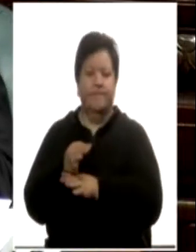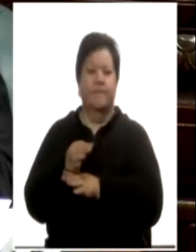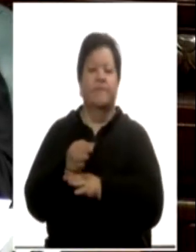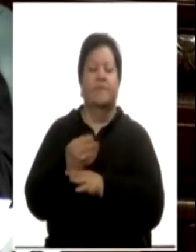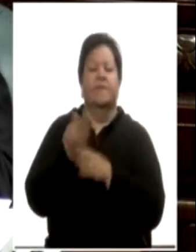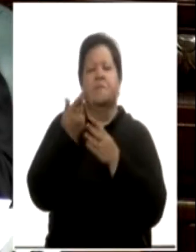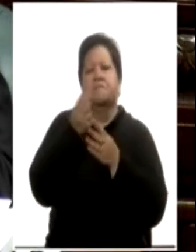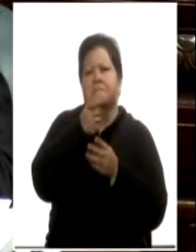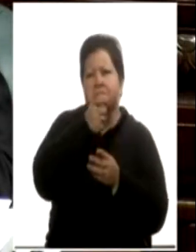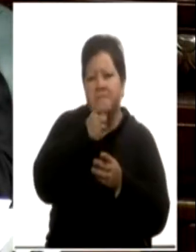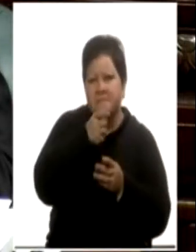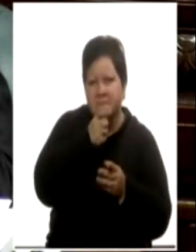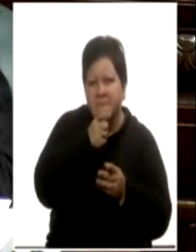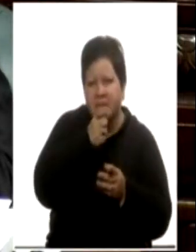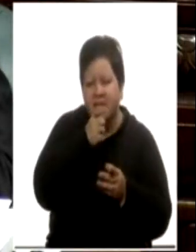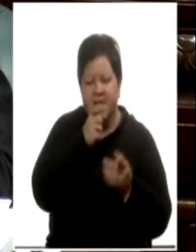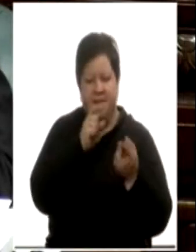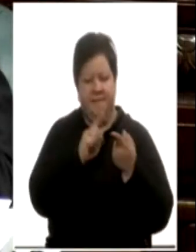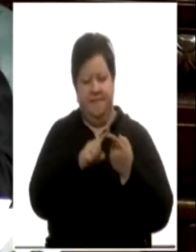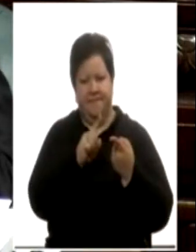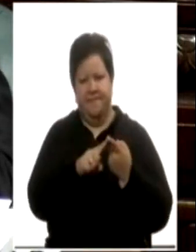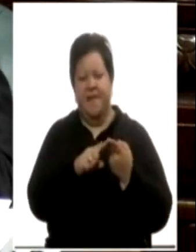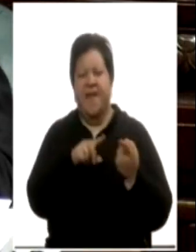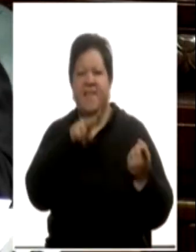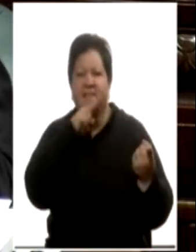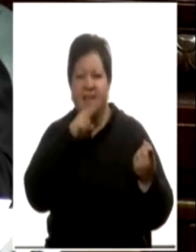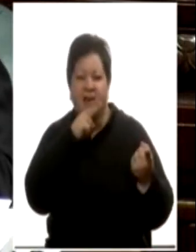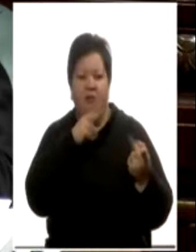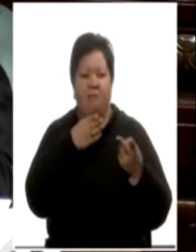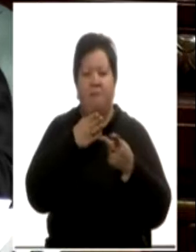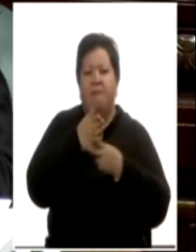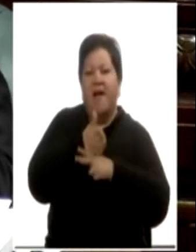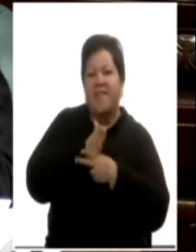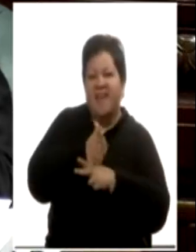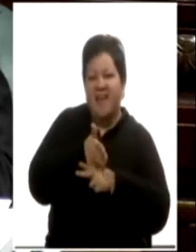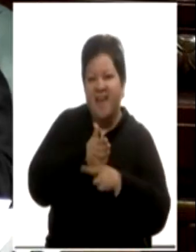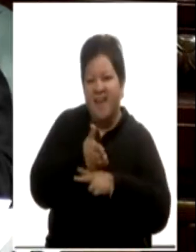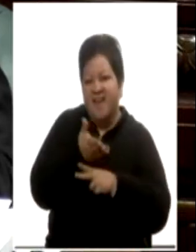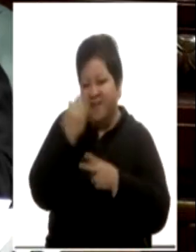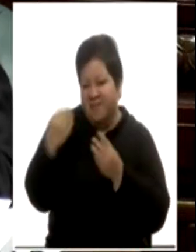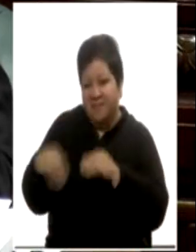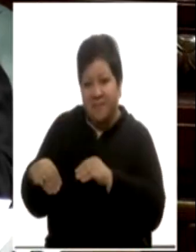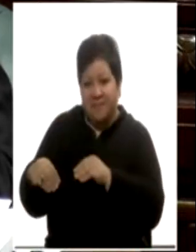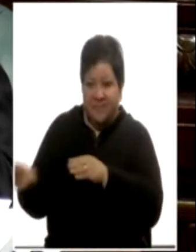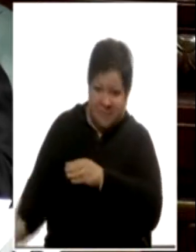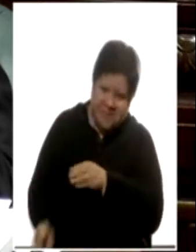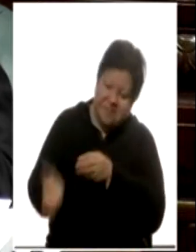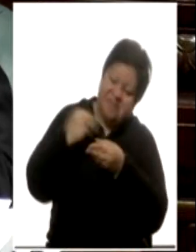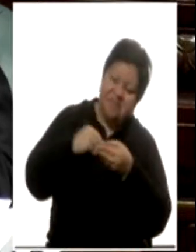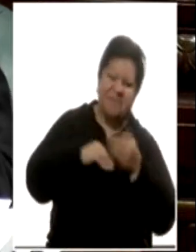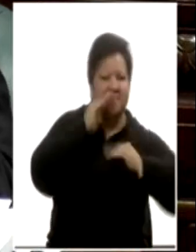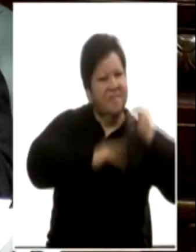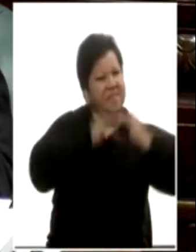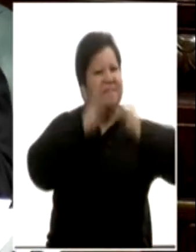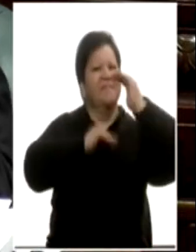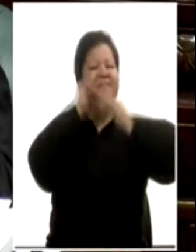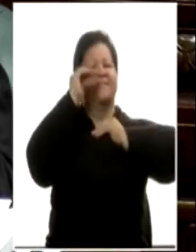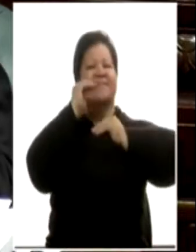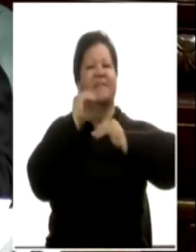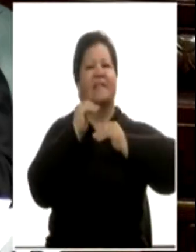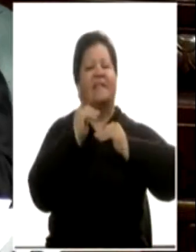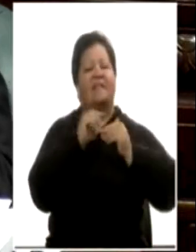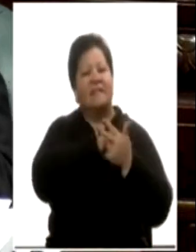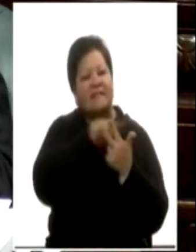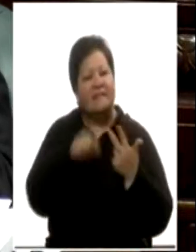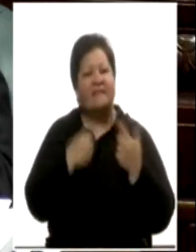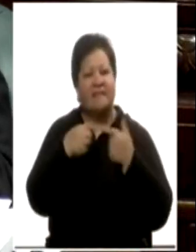piedra, pero en particular con hierro y con madera de desecho, en un desarrollo permanente y fiel al